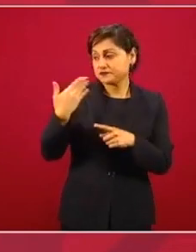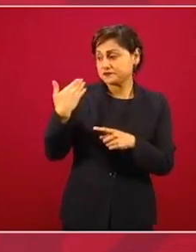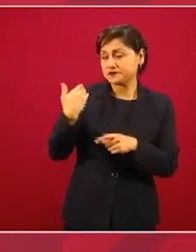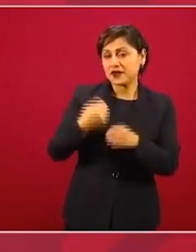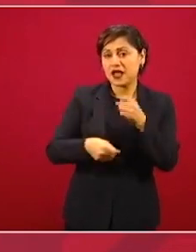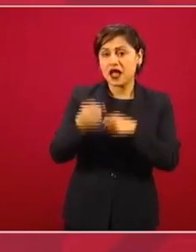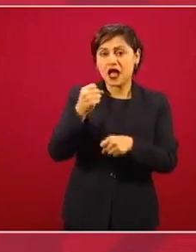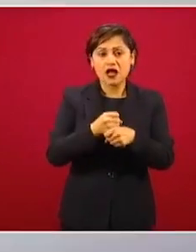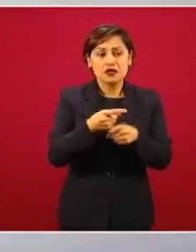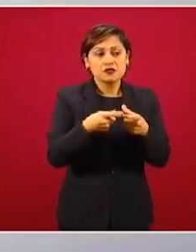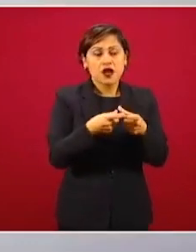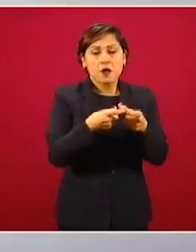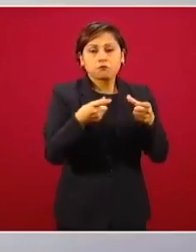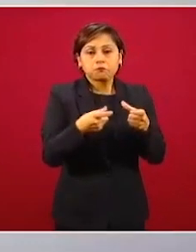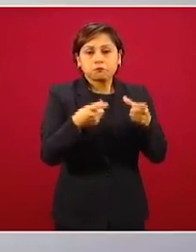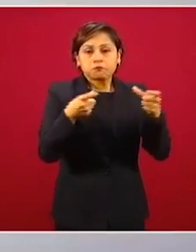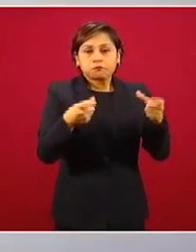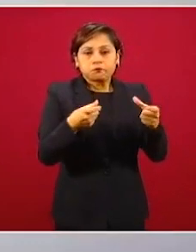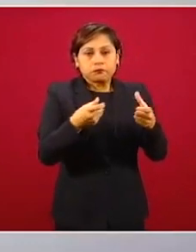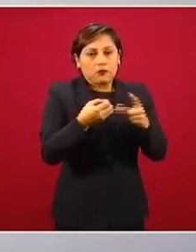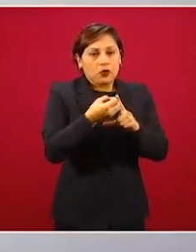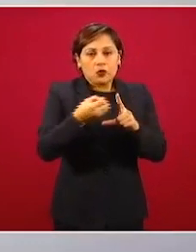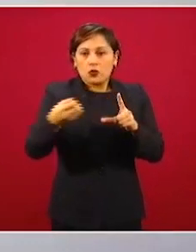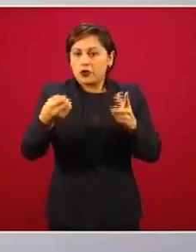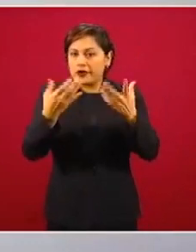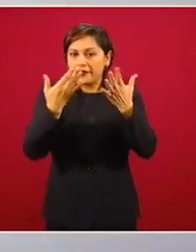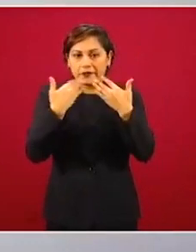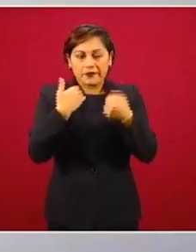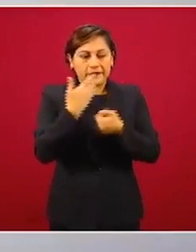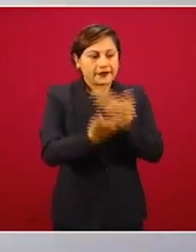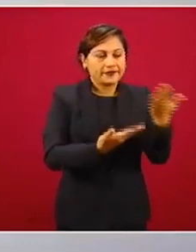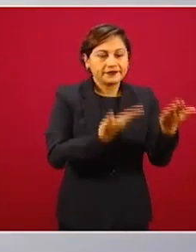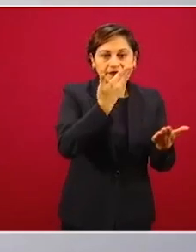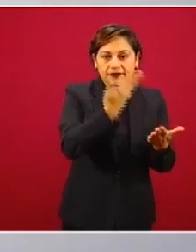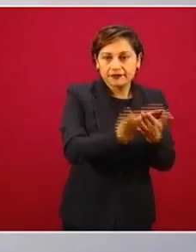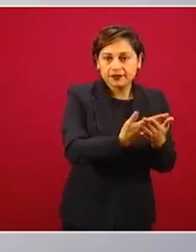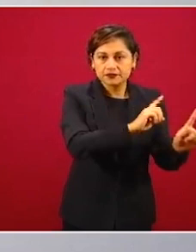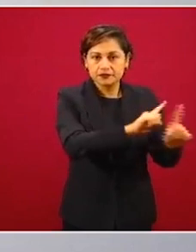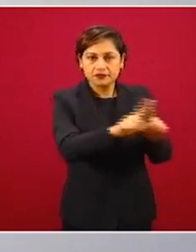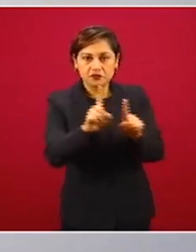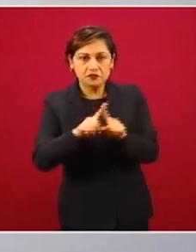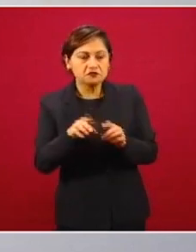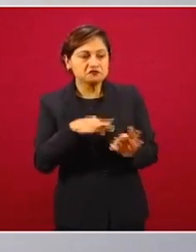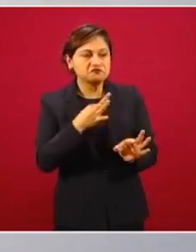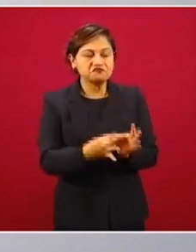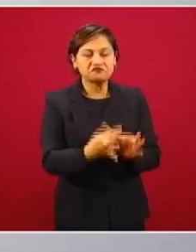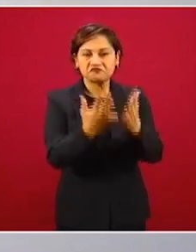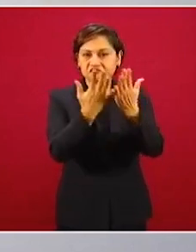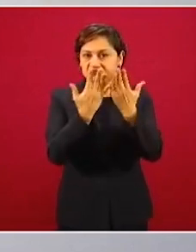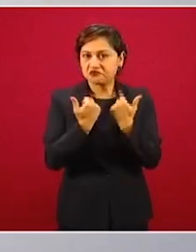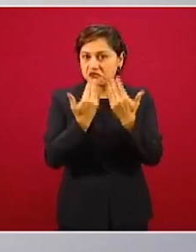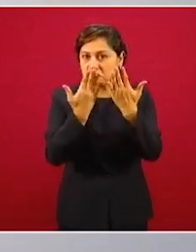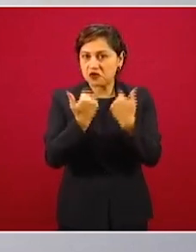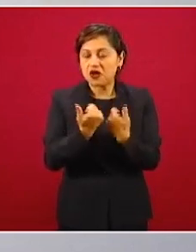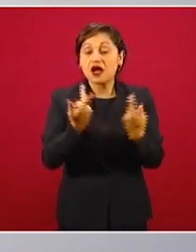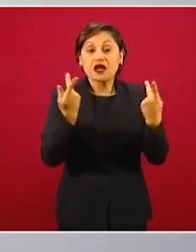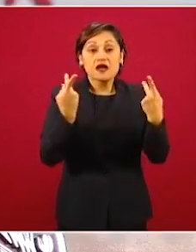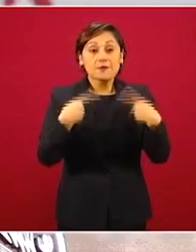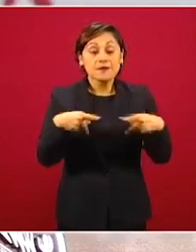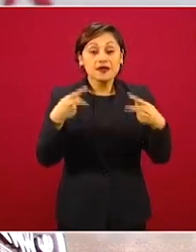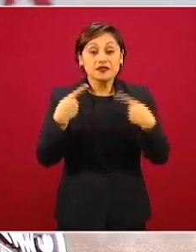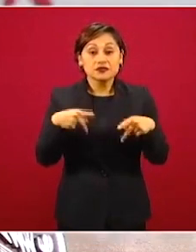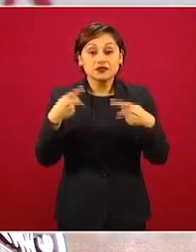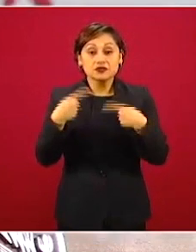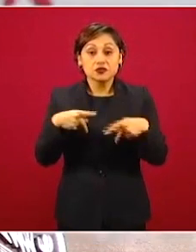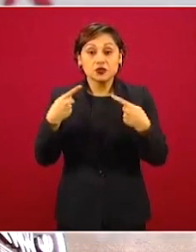No hay servicios públicos, la gente que no tuvo